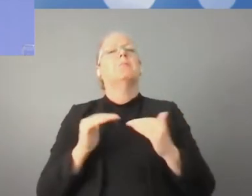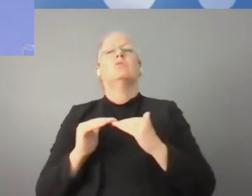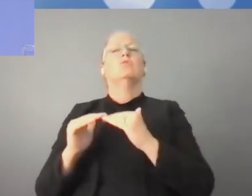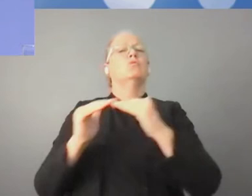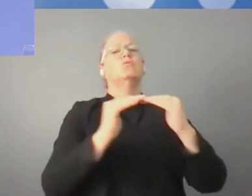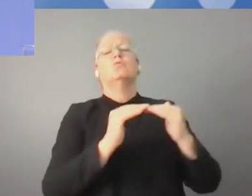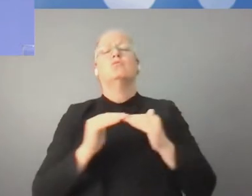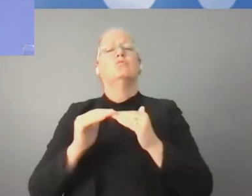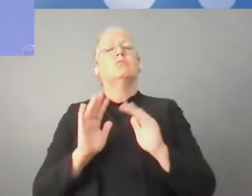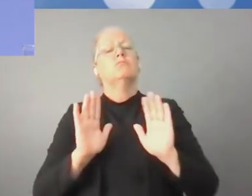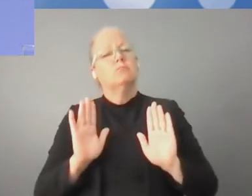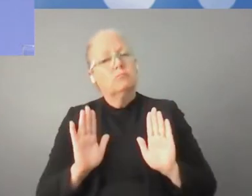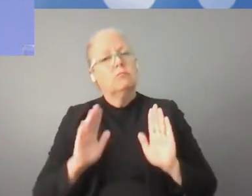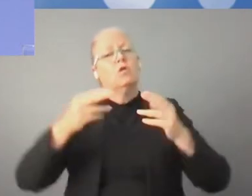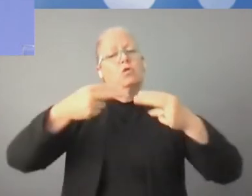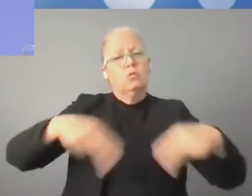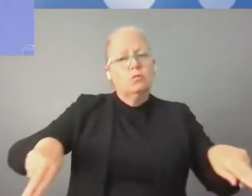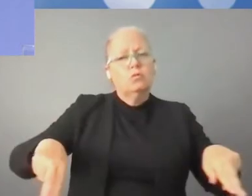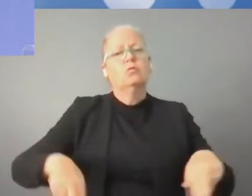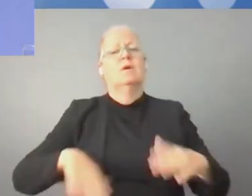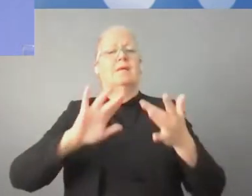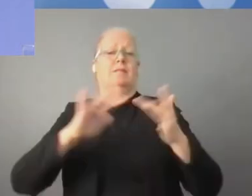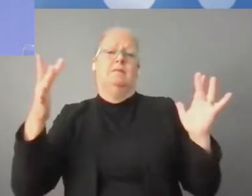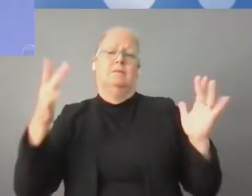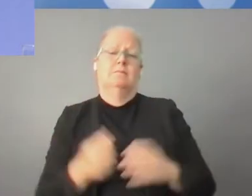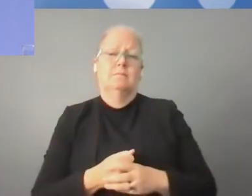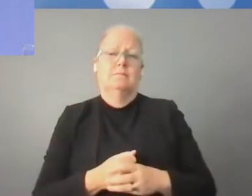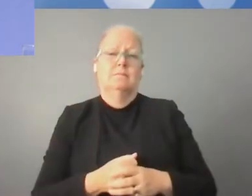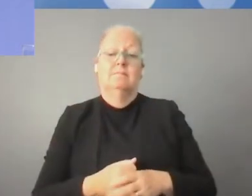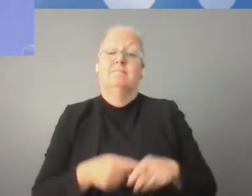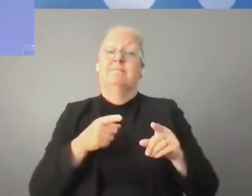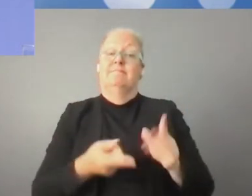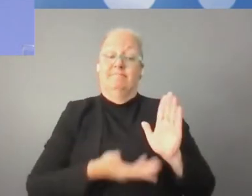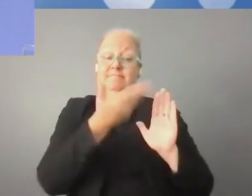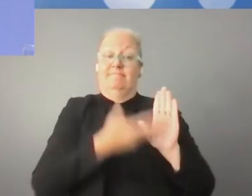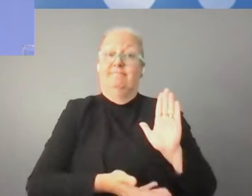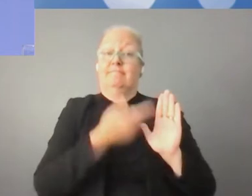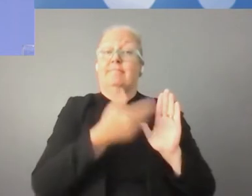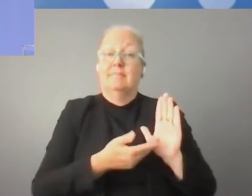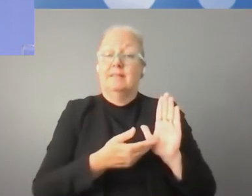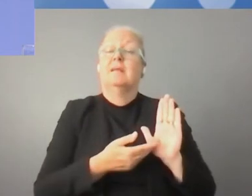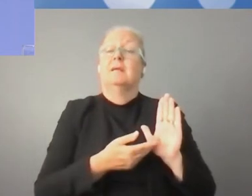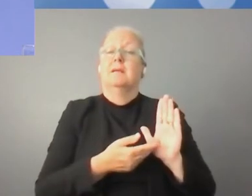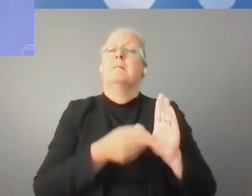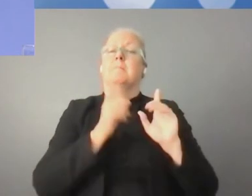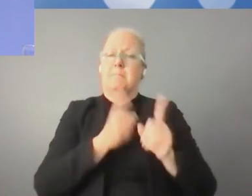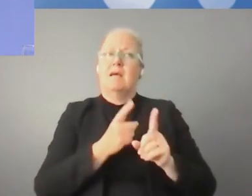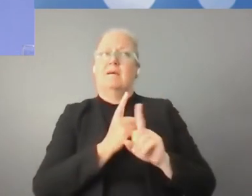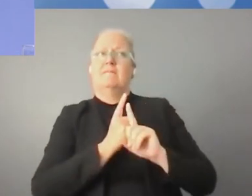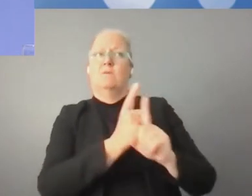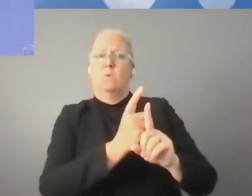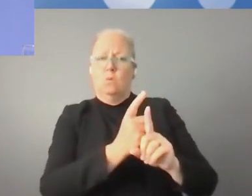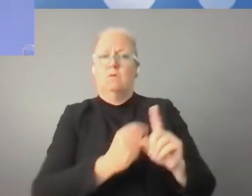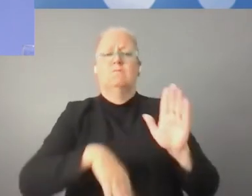los valores básicos también del derecho de Estado, del Estado de